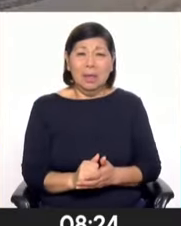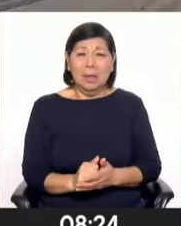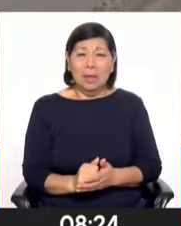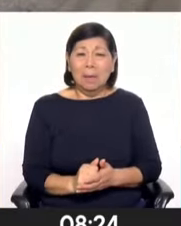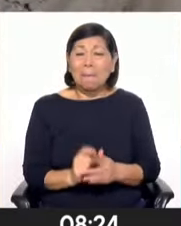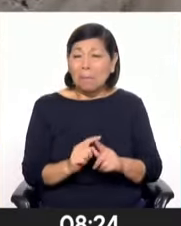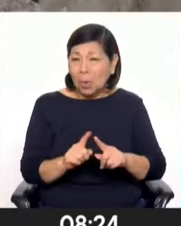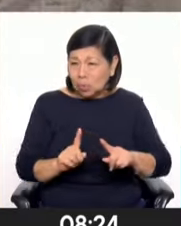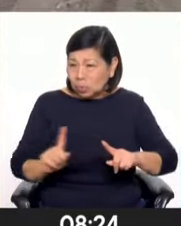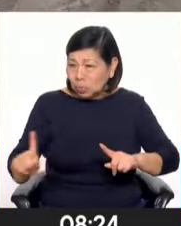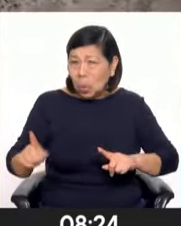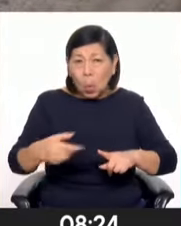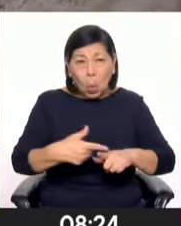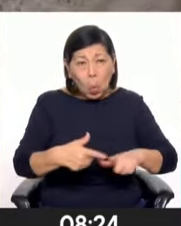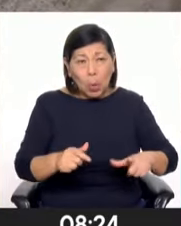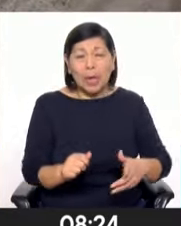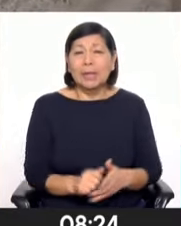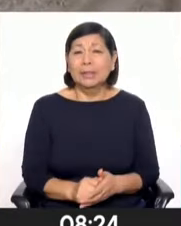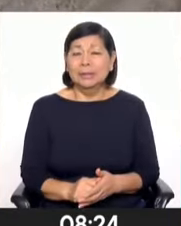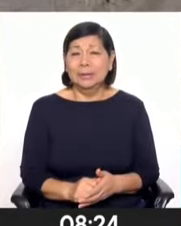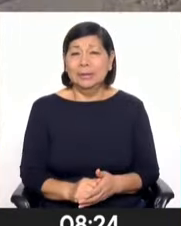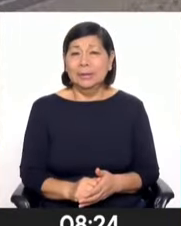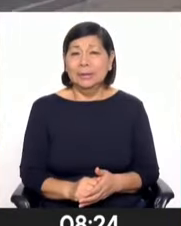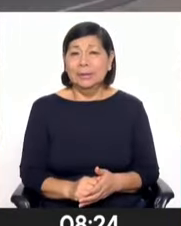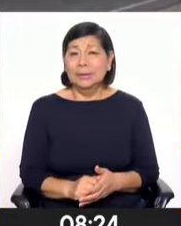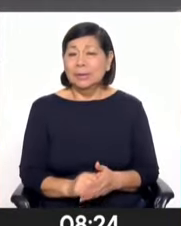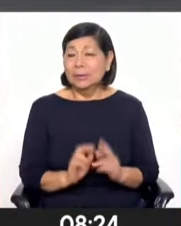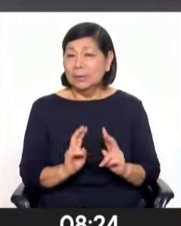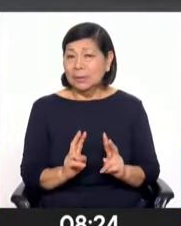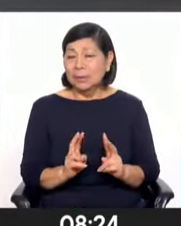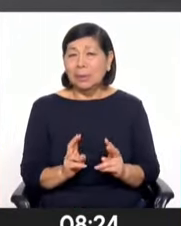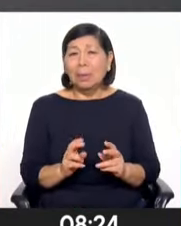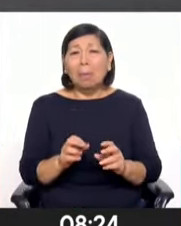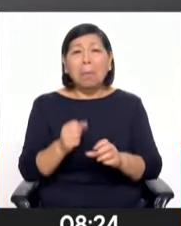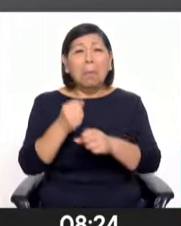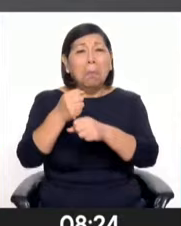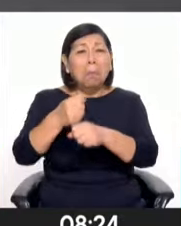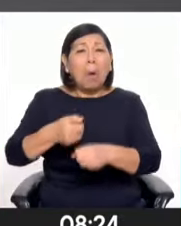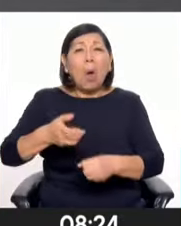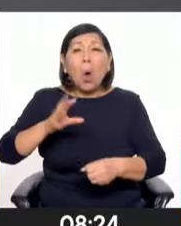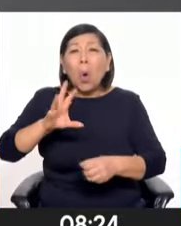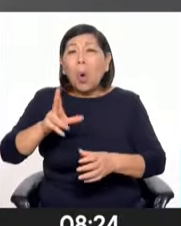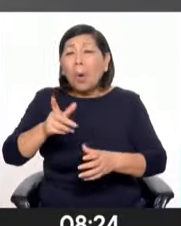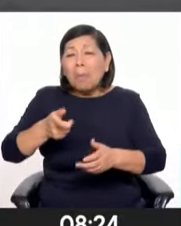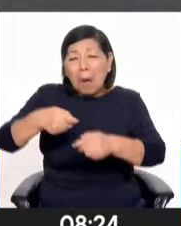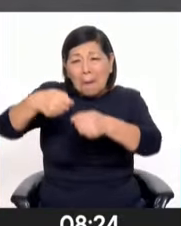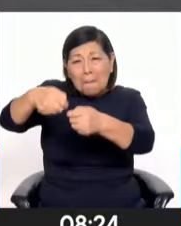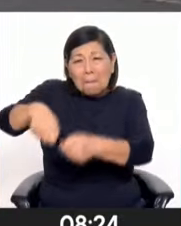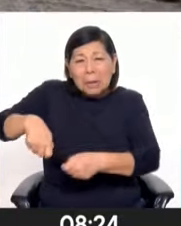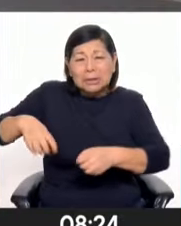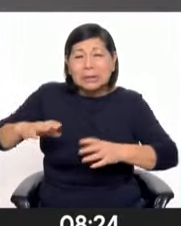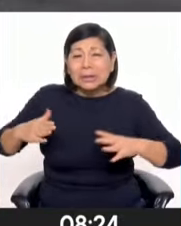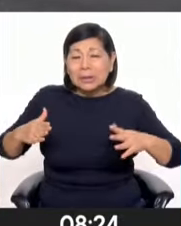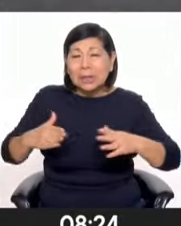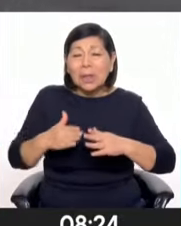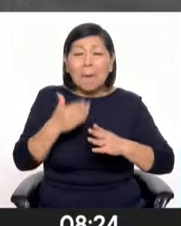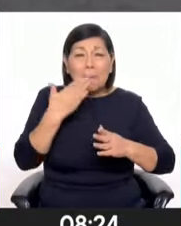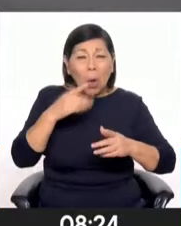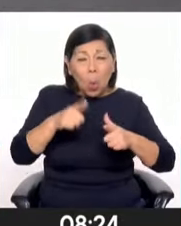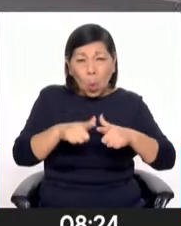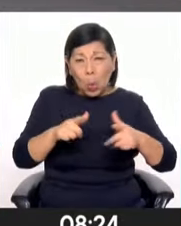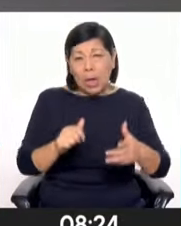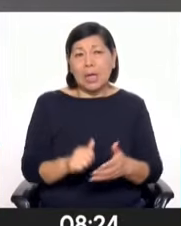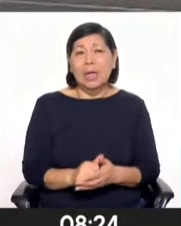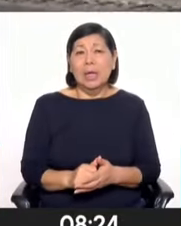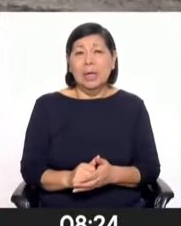Tallango, es otra zona que también está siendo depredada, la zona de Cerro Blanco, la